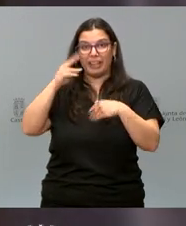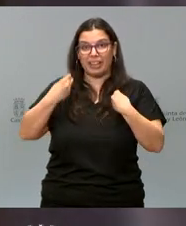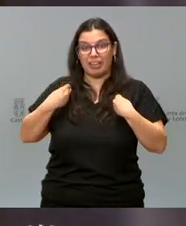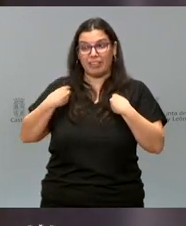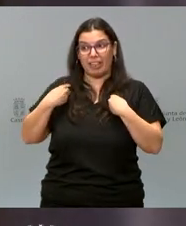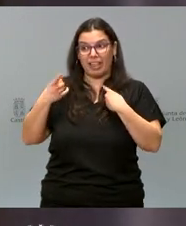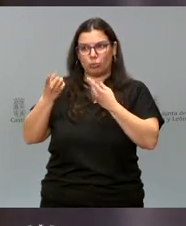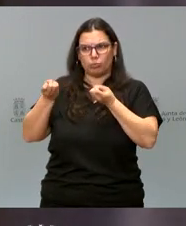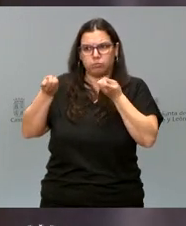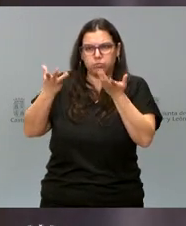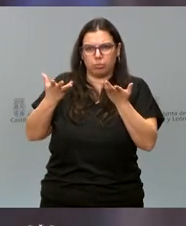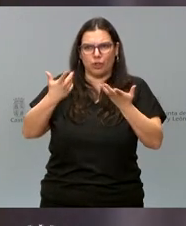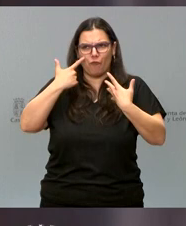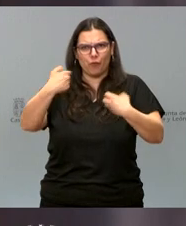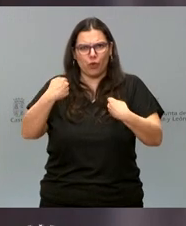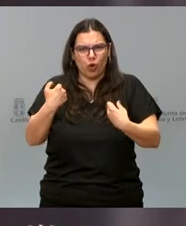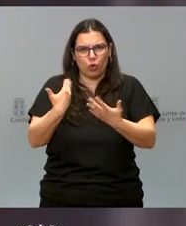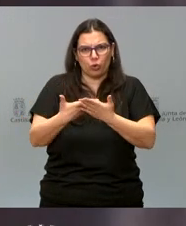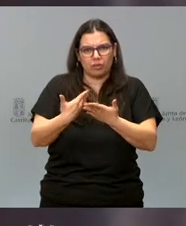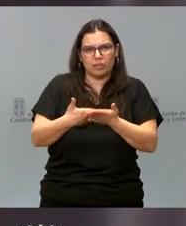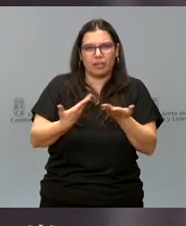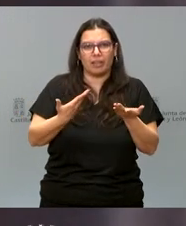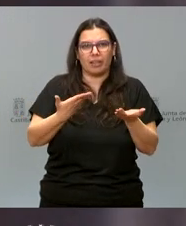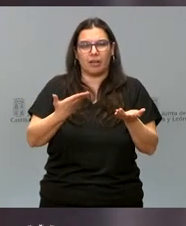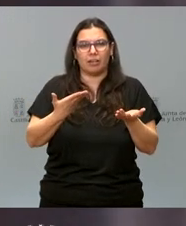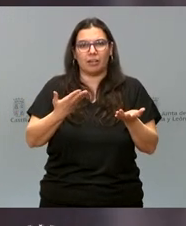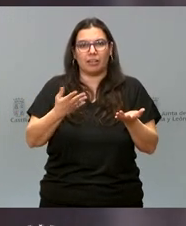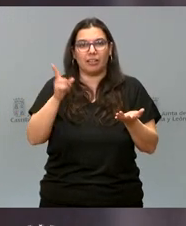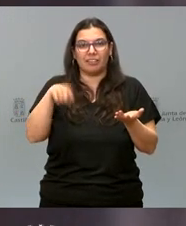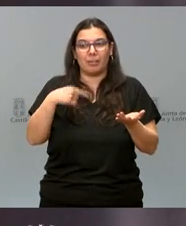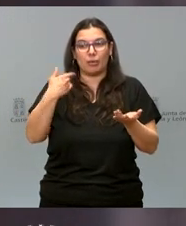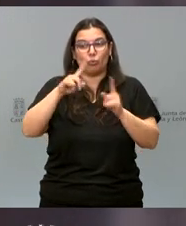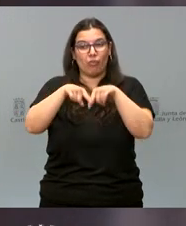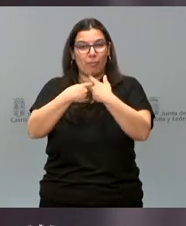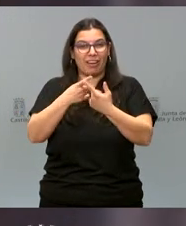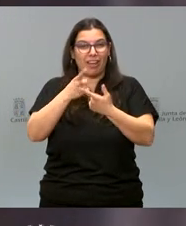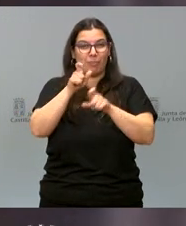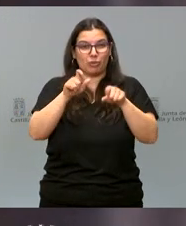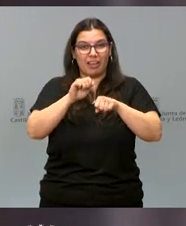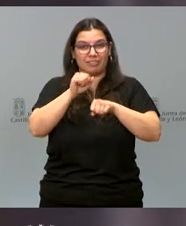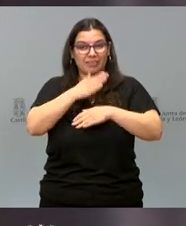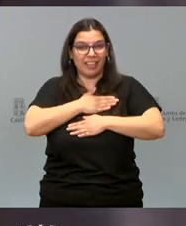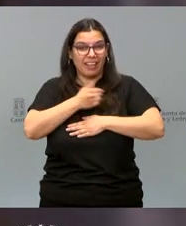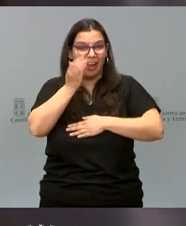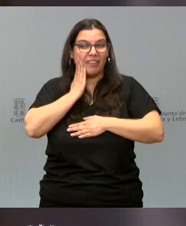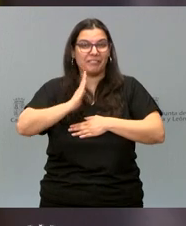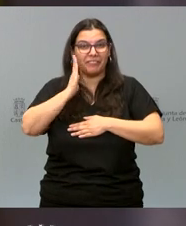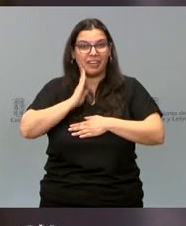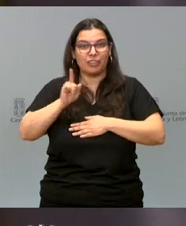fortaleza, el cariño de tus seres queridos han sido